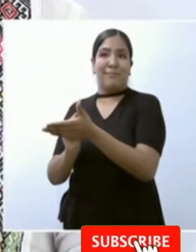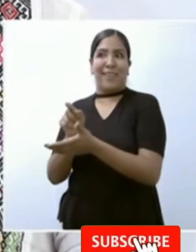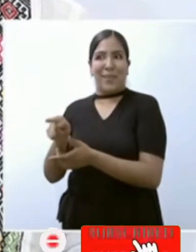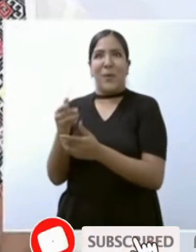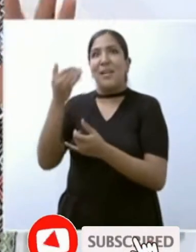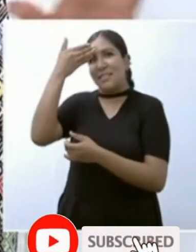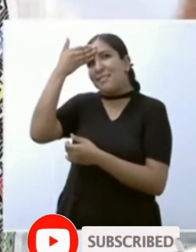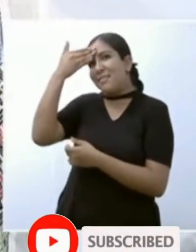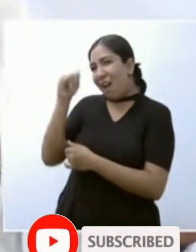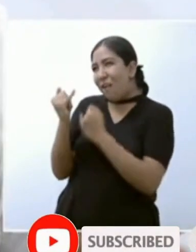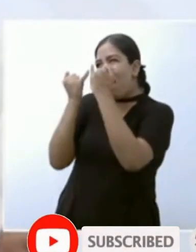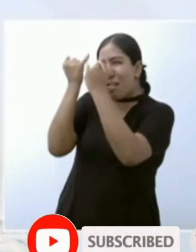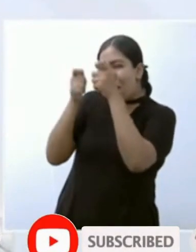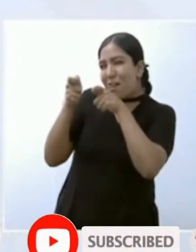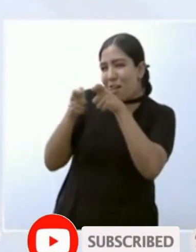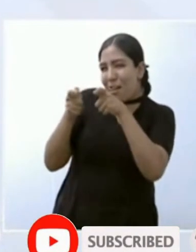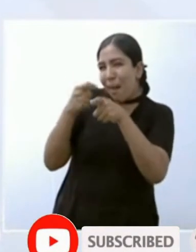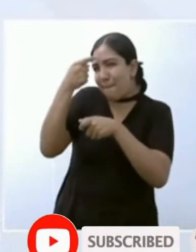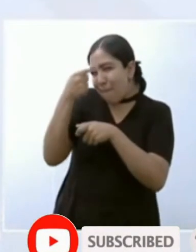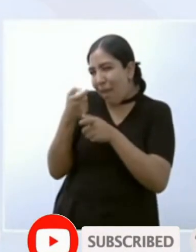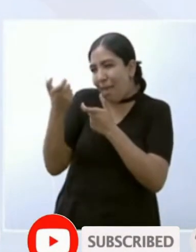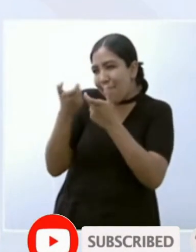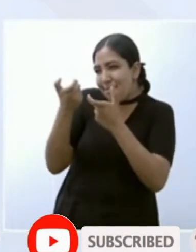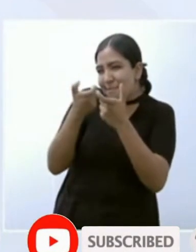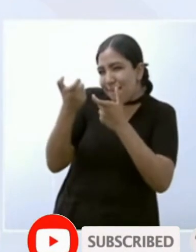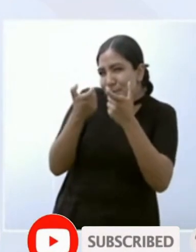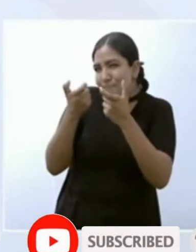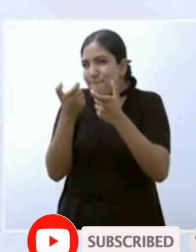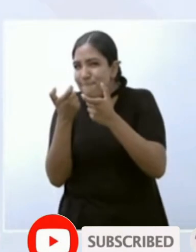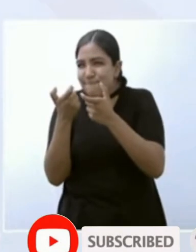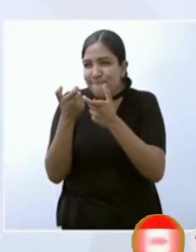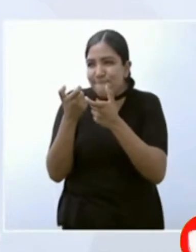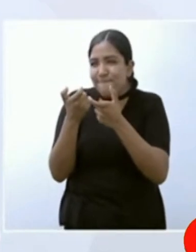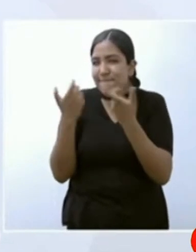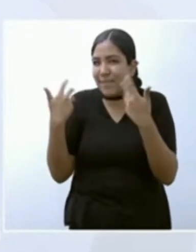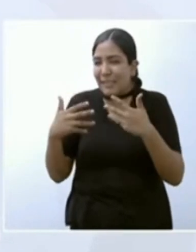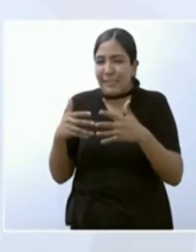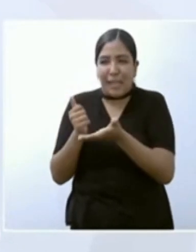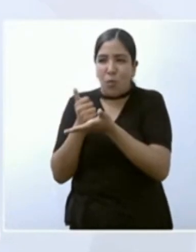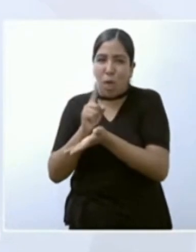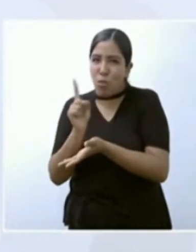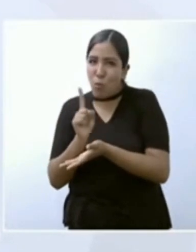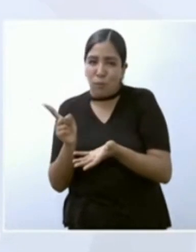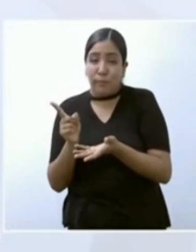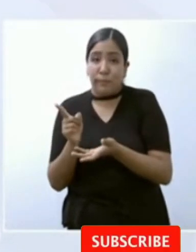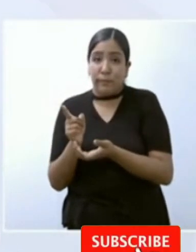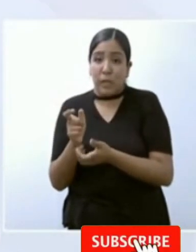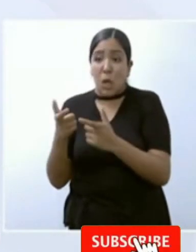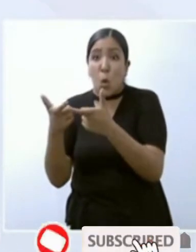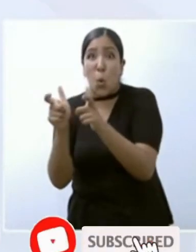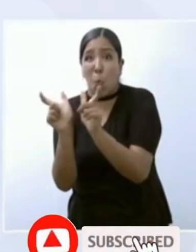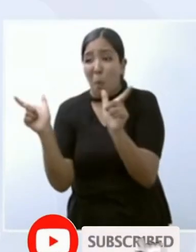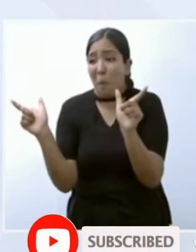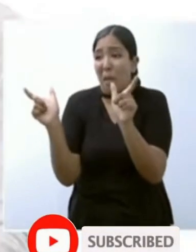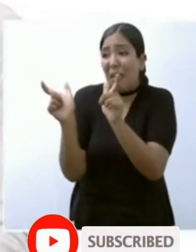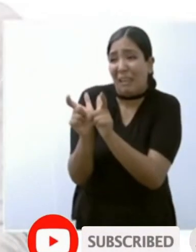para eso era el gobierno un comité al servicio de una minoría rapaz